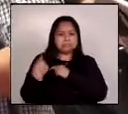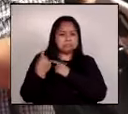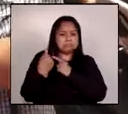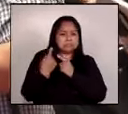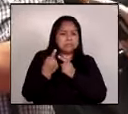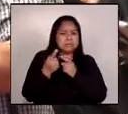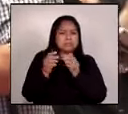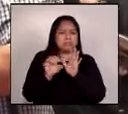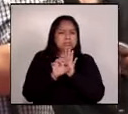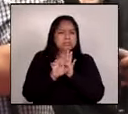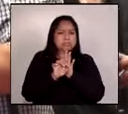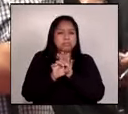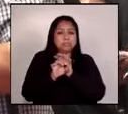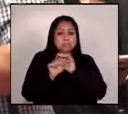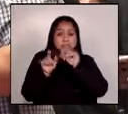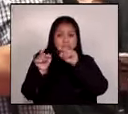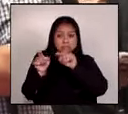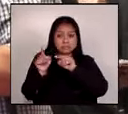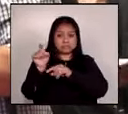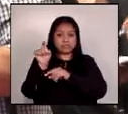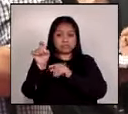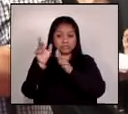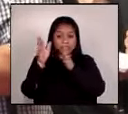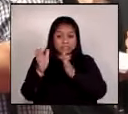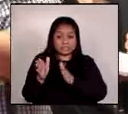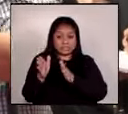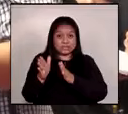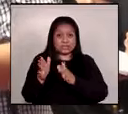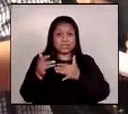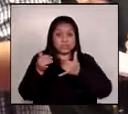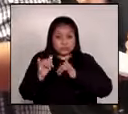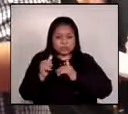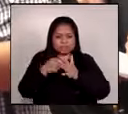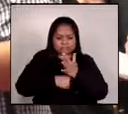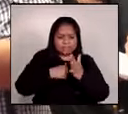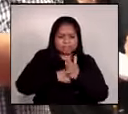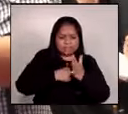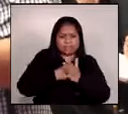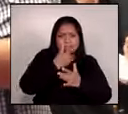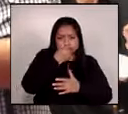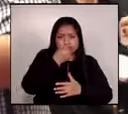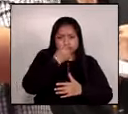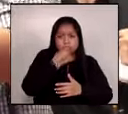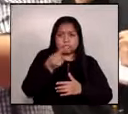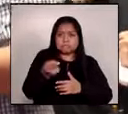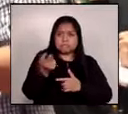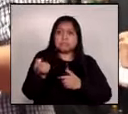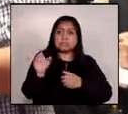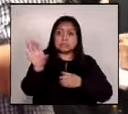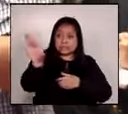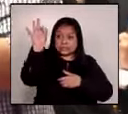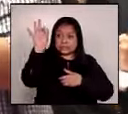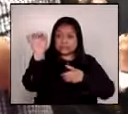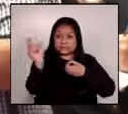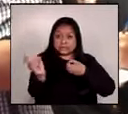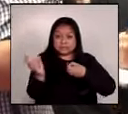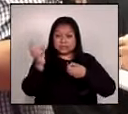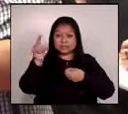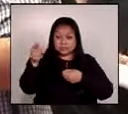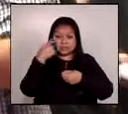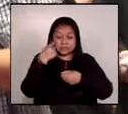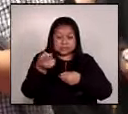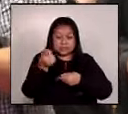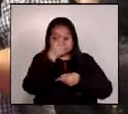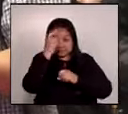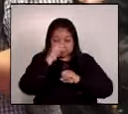si hubiera en este momento un fiscal en el país que luchara contra la corrupción si se hubiera invitado este día y si se trabajara